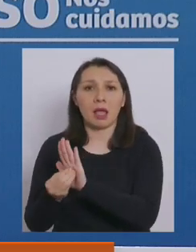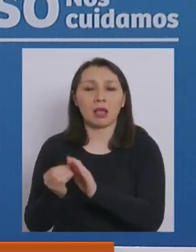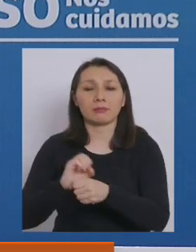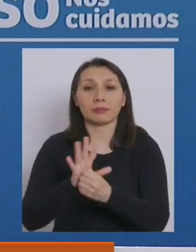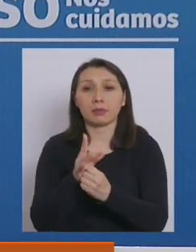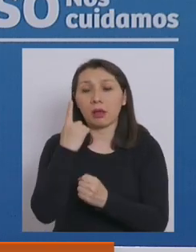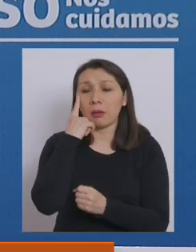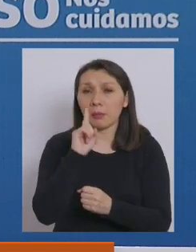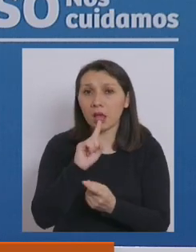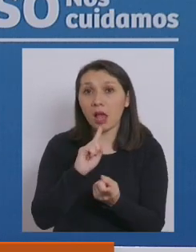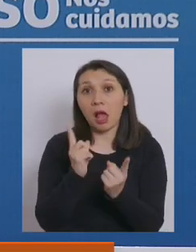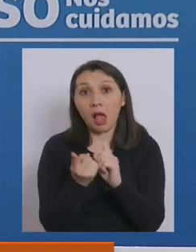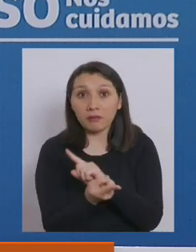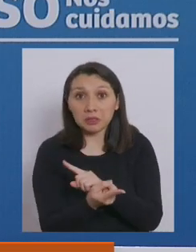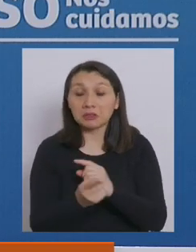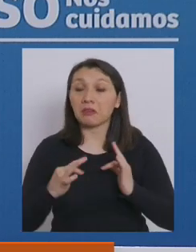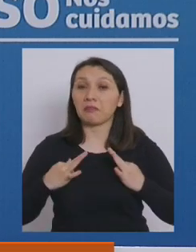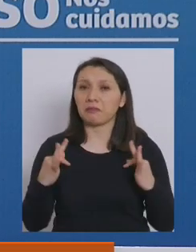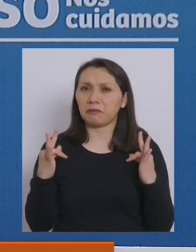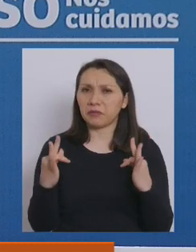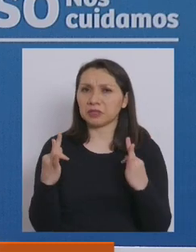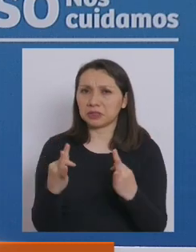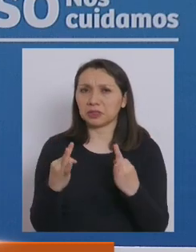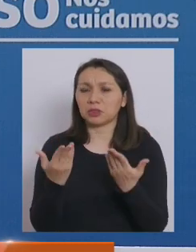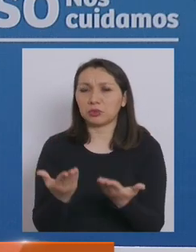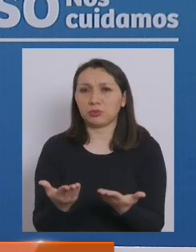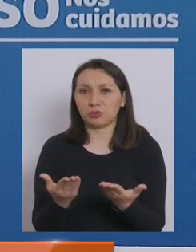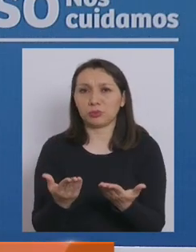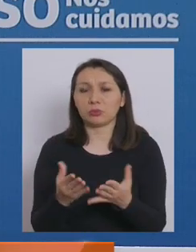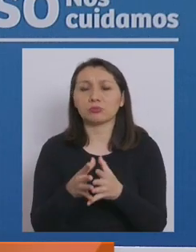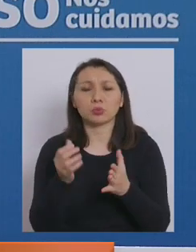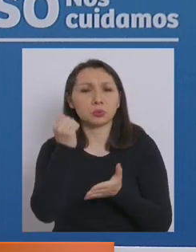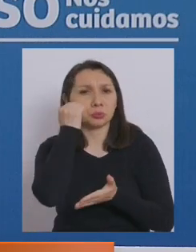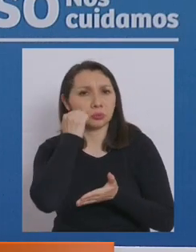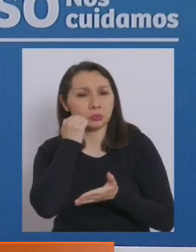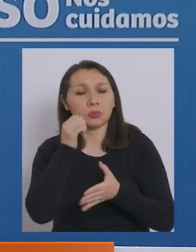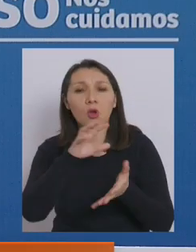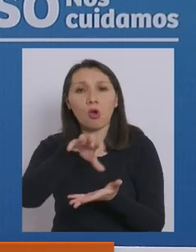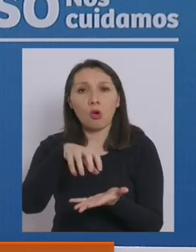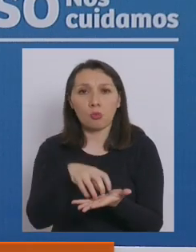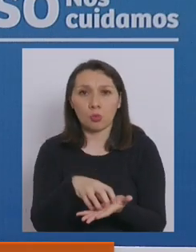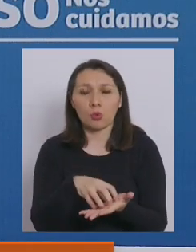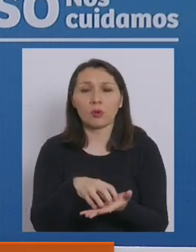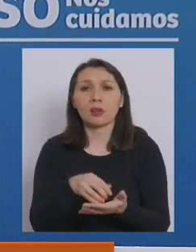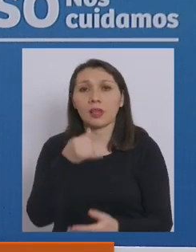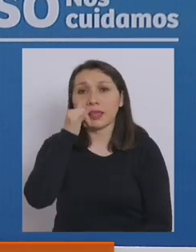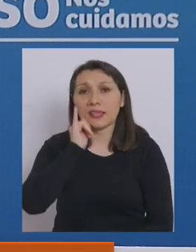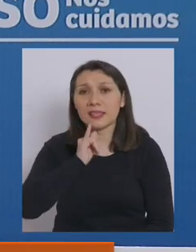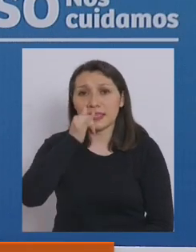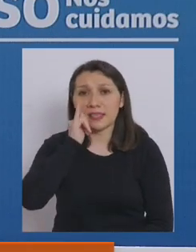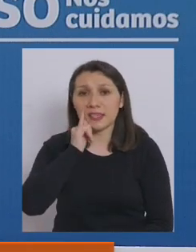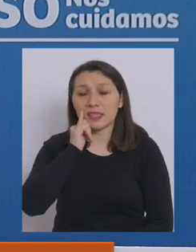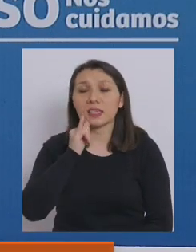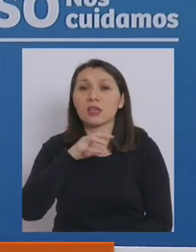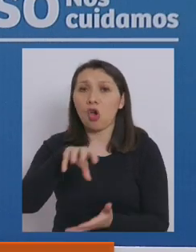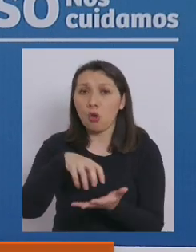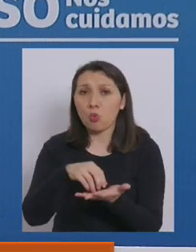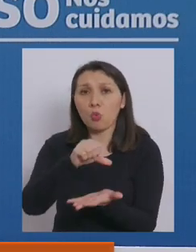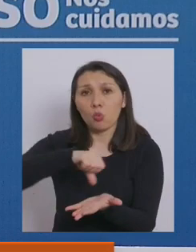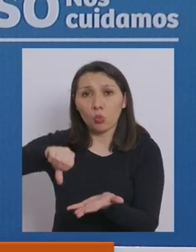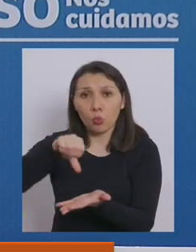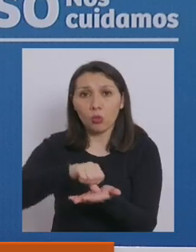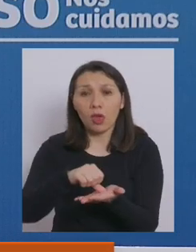En cambio, felicitar muy afectuosamente a la comuna de Iquique, a la ciudad de Iquique y a la comuna,